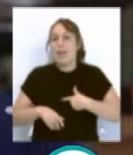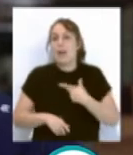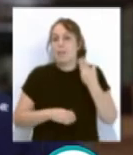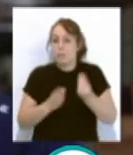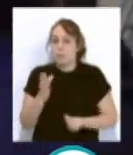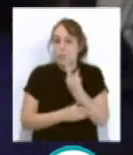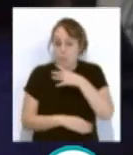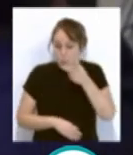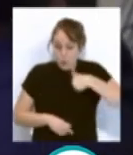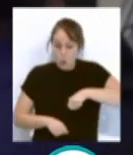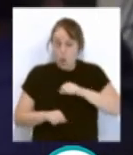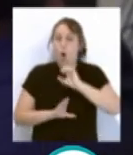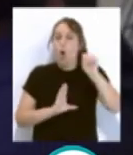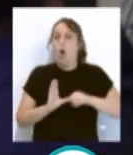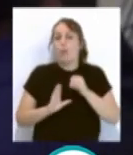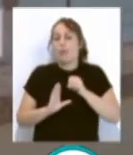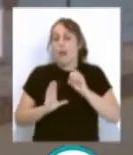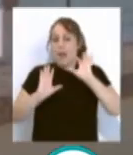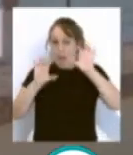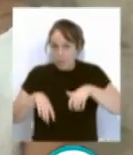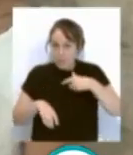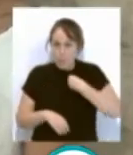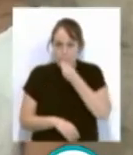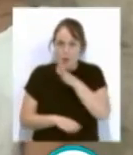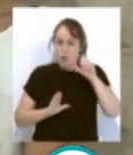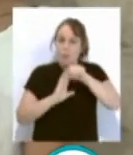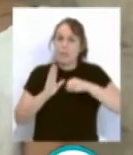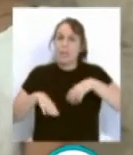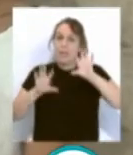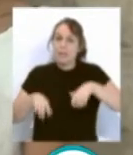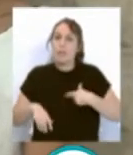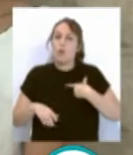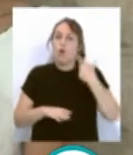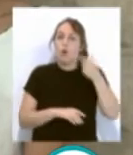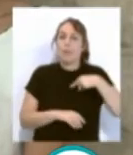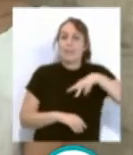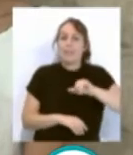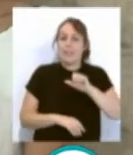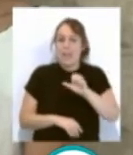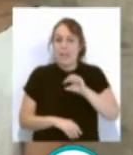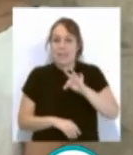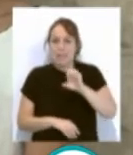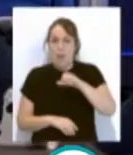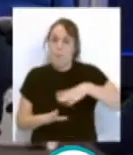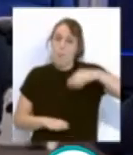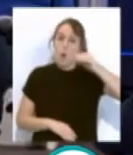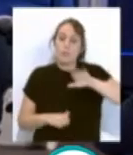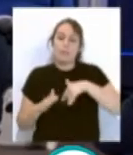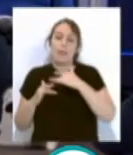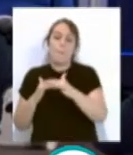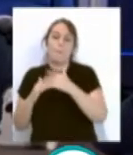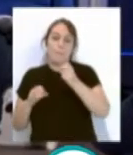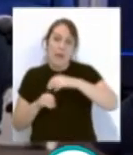donde Cádiz destaca como mejor documental gaditano la obra Entre el monte y la marisma de Niete, que nos acerca a dos particulares